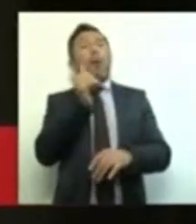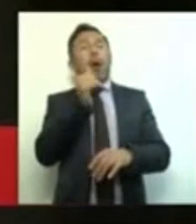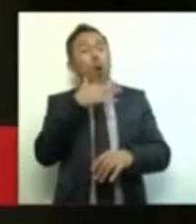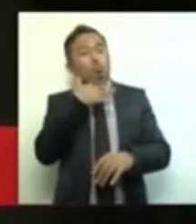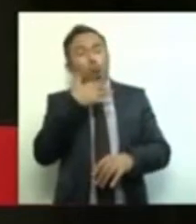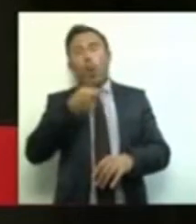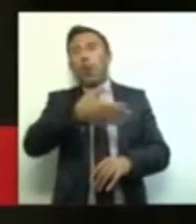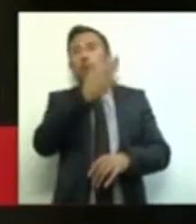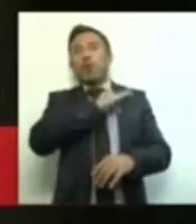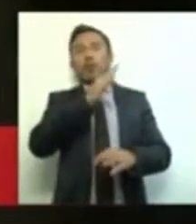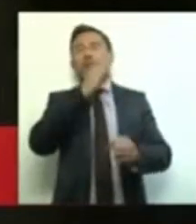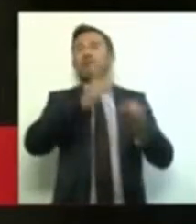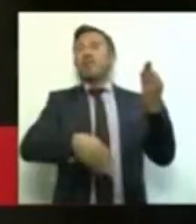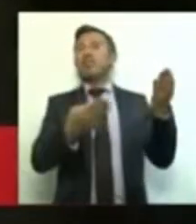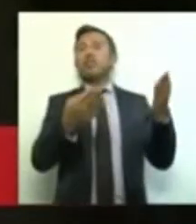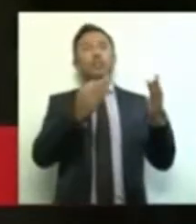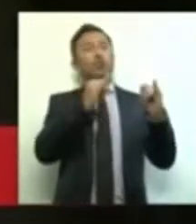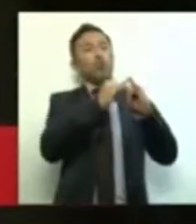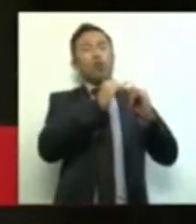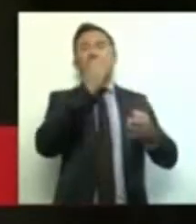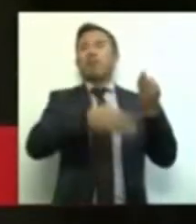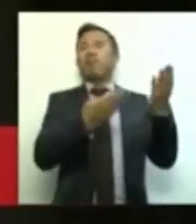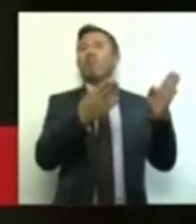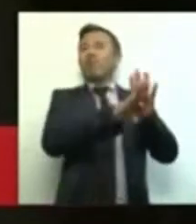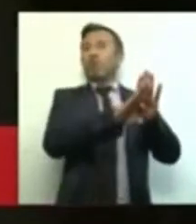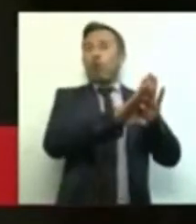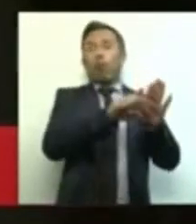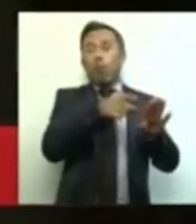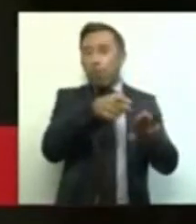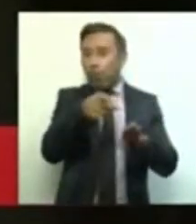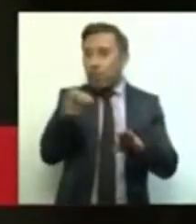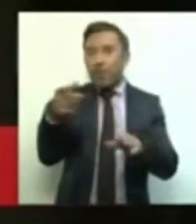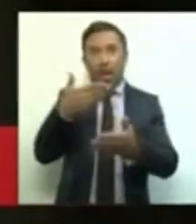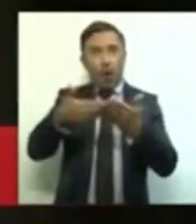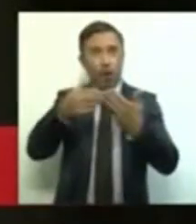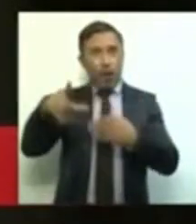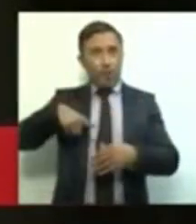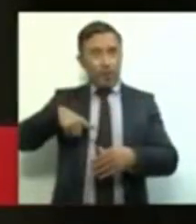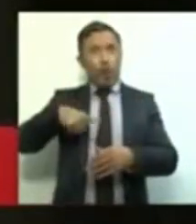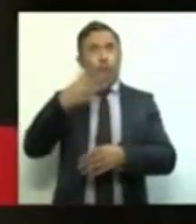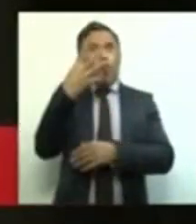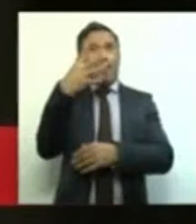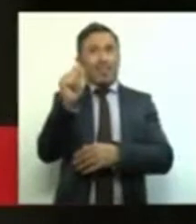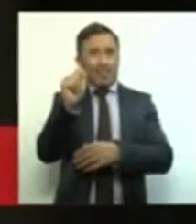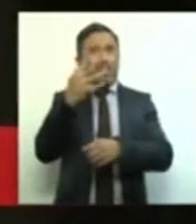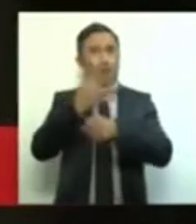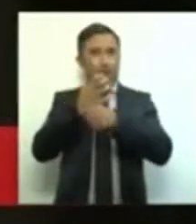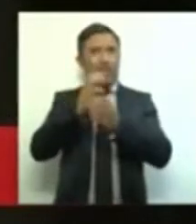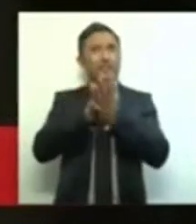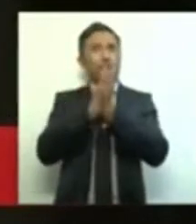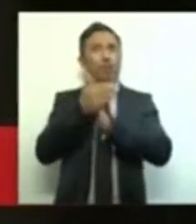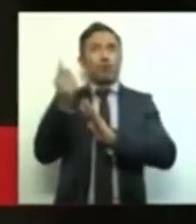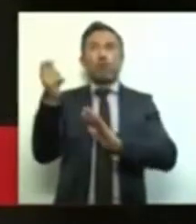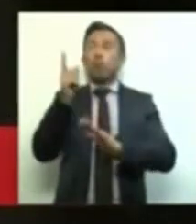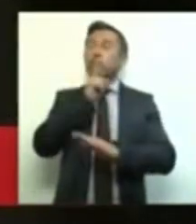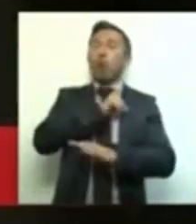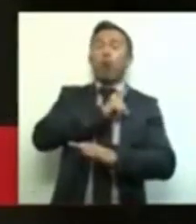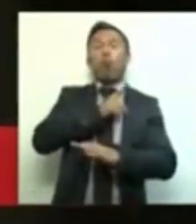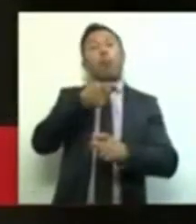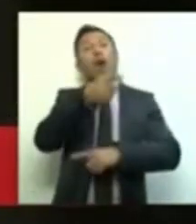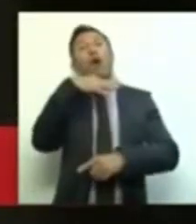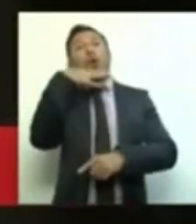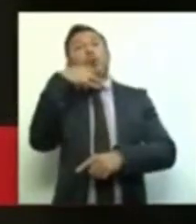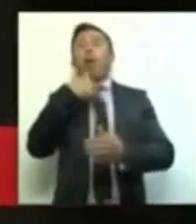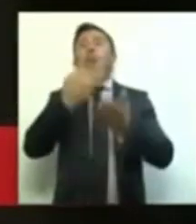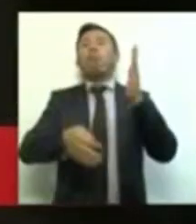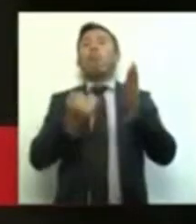destruir cualquier cosa que se les ocurra en esa cuarta transformación. La presión del Ejecutivo por obtener